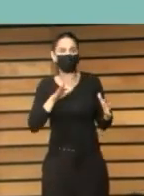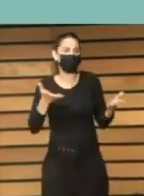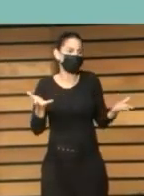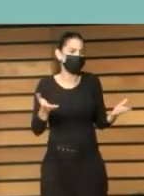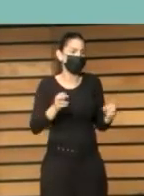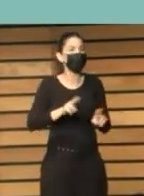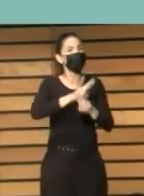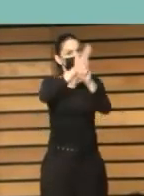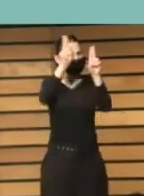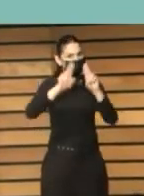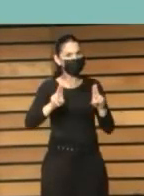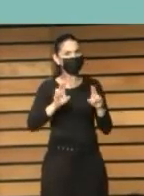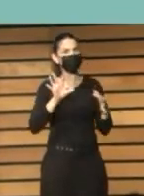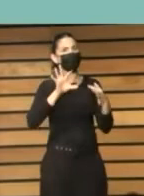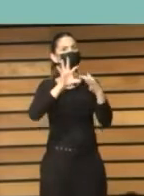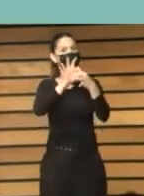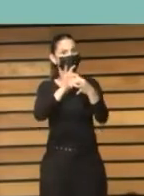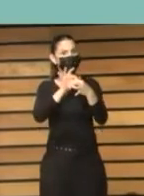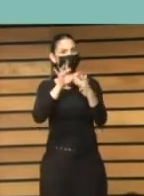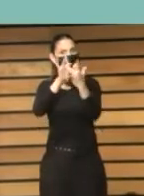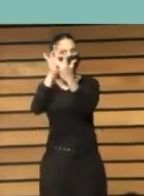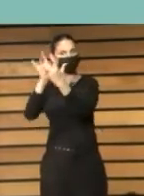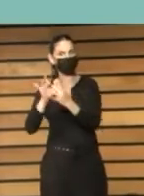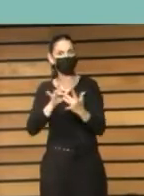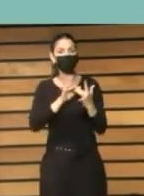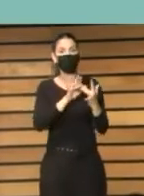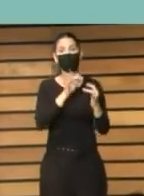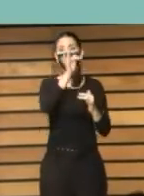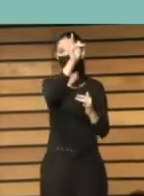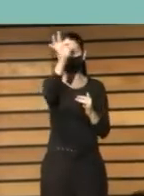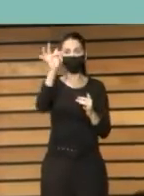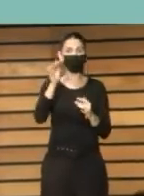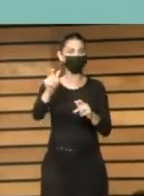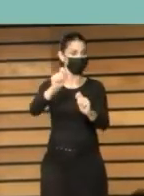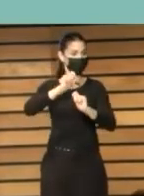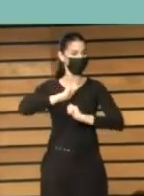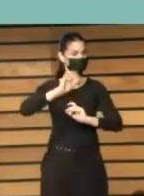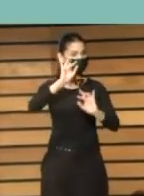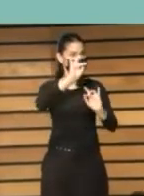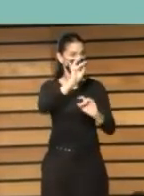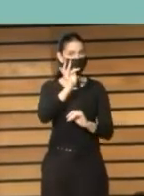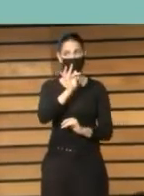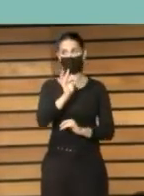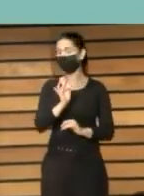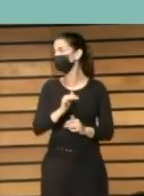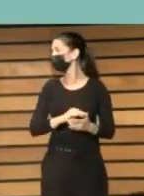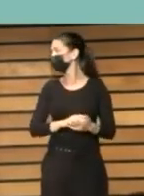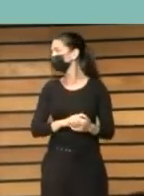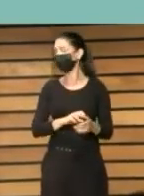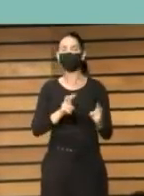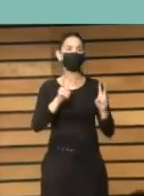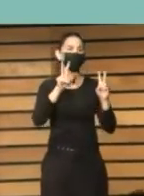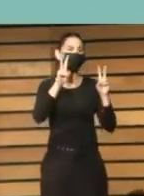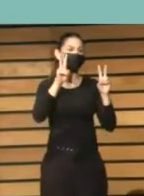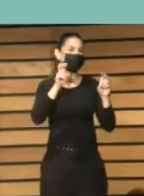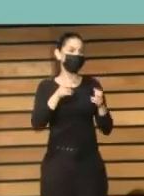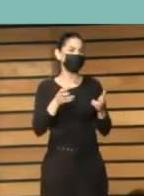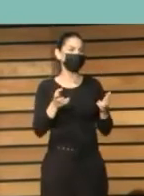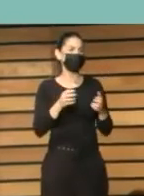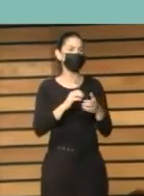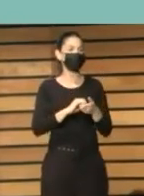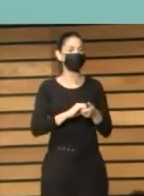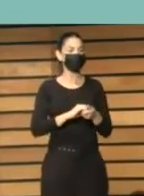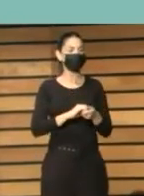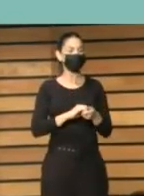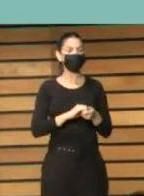las alianzas internacionales y de su repercusión positiva en ese aprendizaje de políticas en esa línea de políticas en lo que nos quedan solo